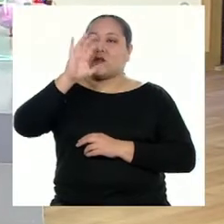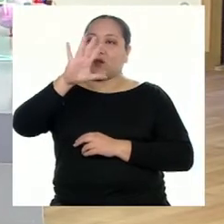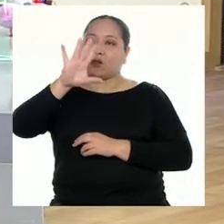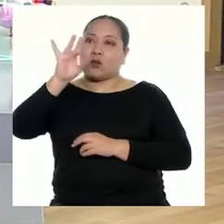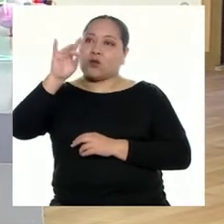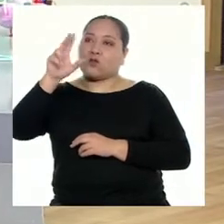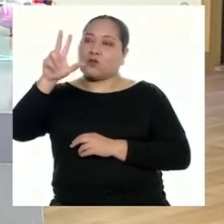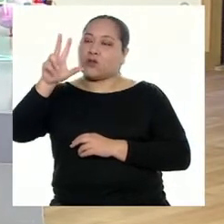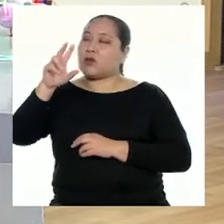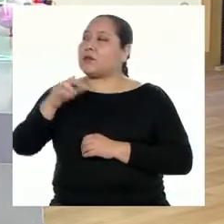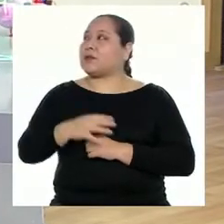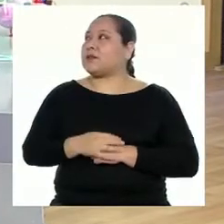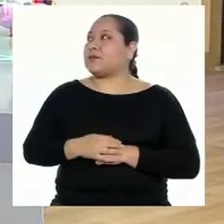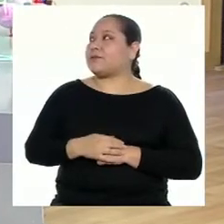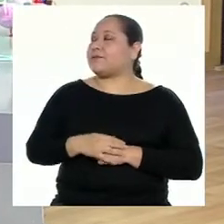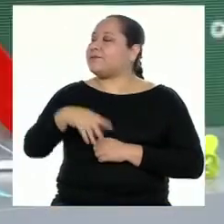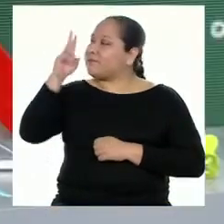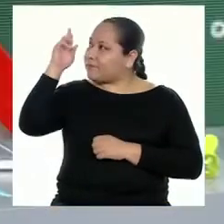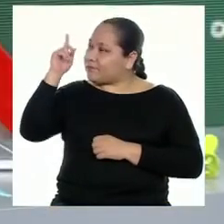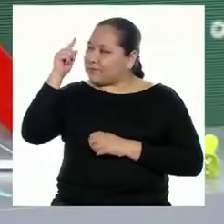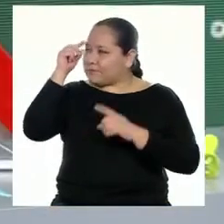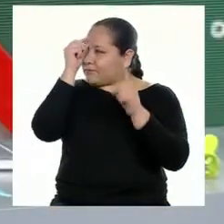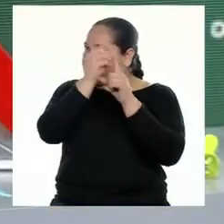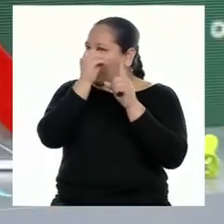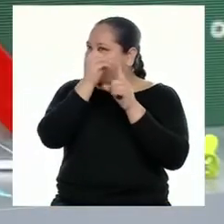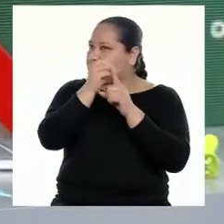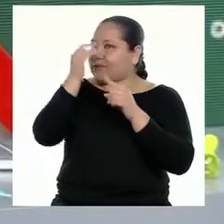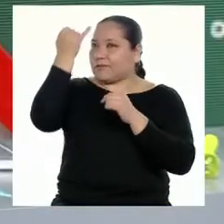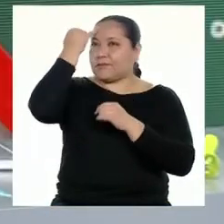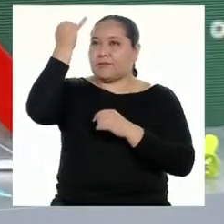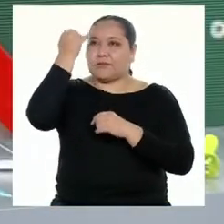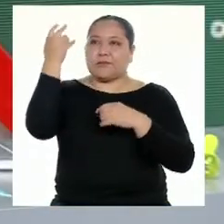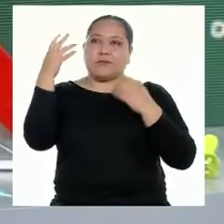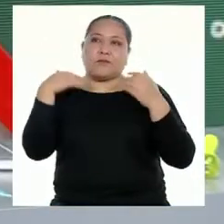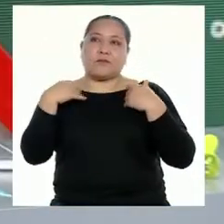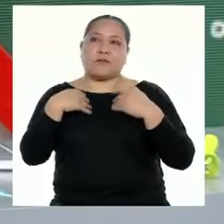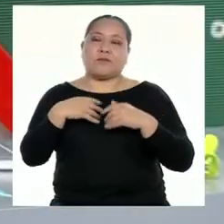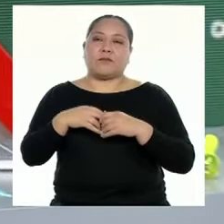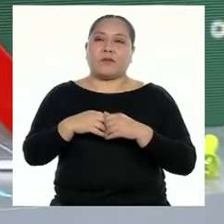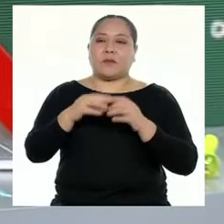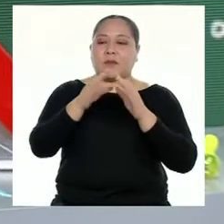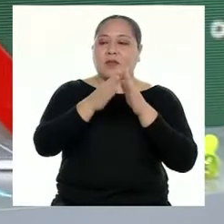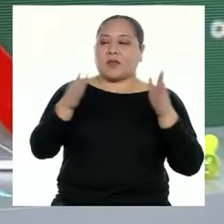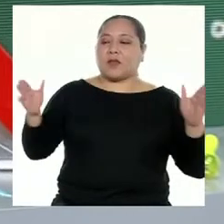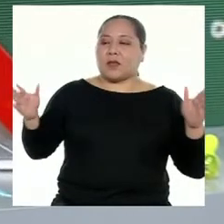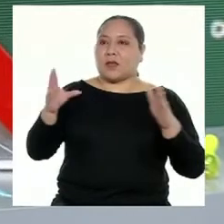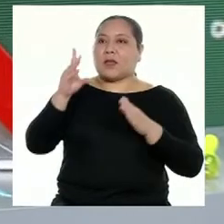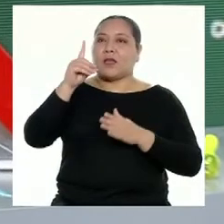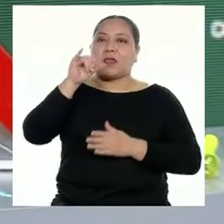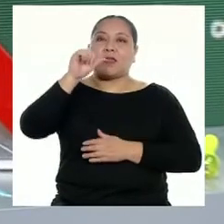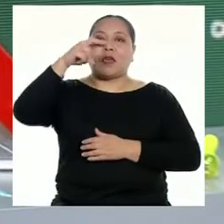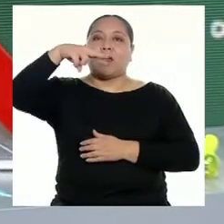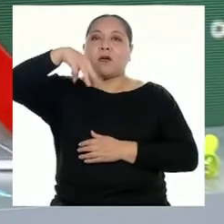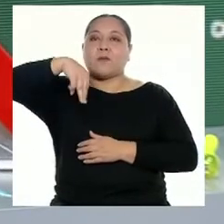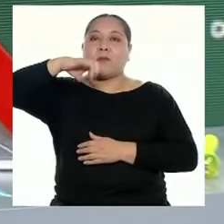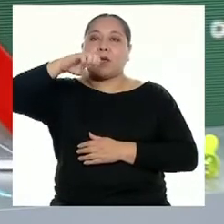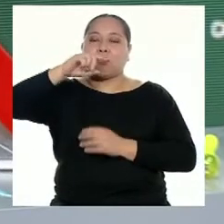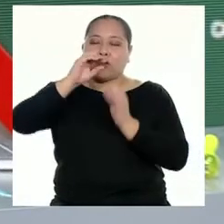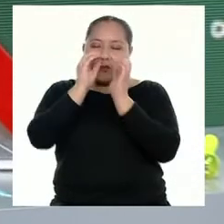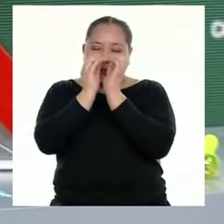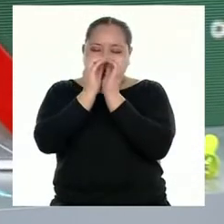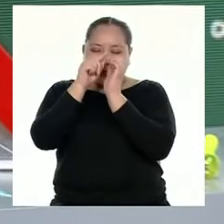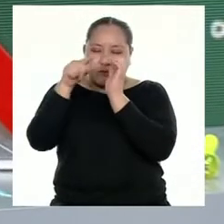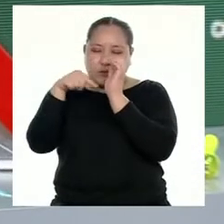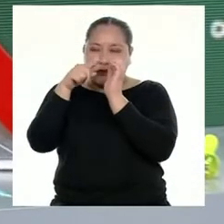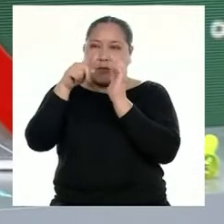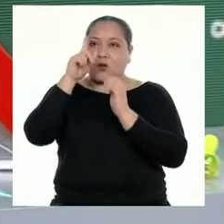Profesora, le pongo un reto. Imaginemos que tenemos el diámetro de un elemento muy pequeño que tiene alrededor